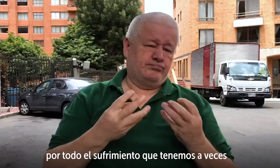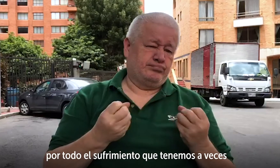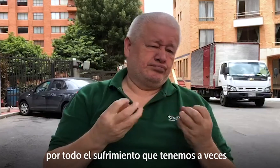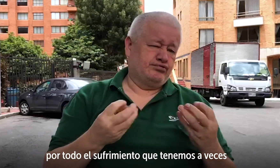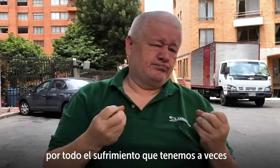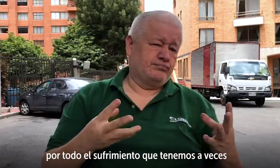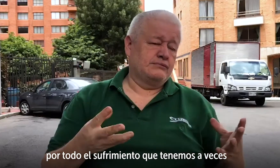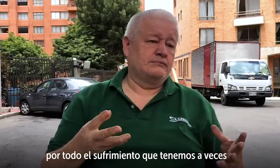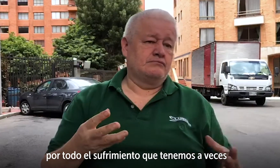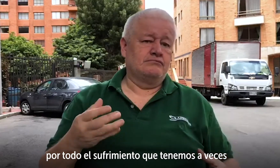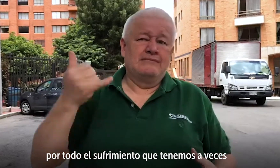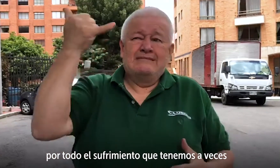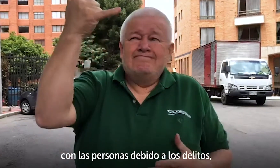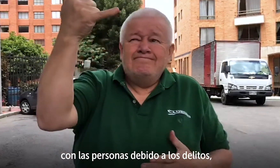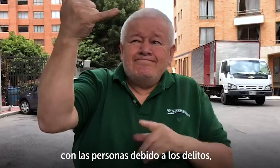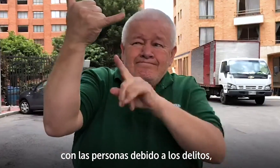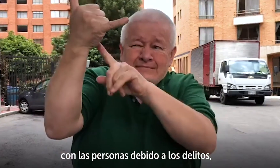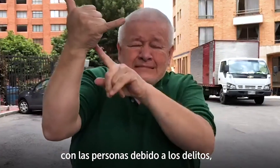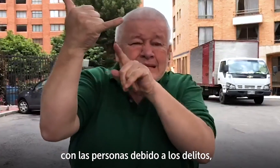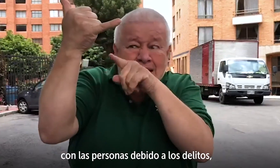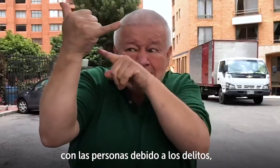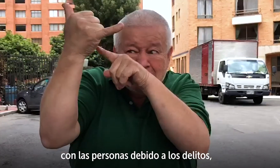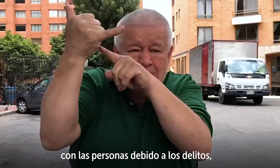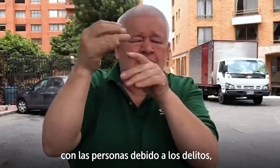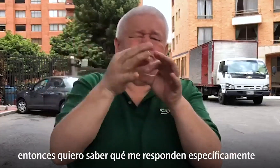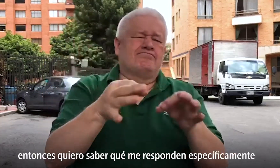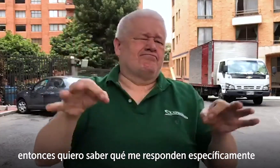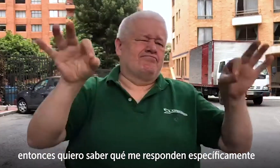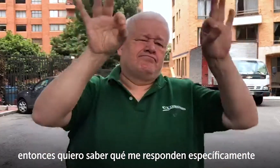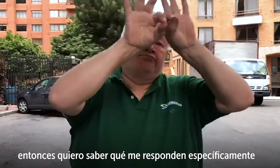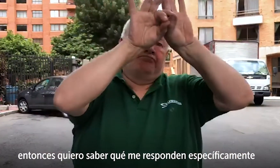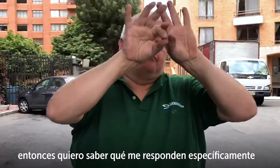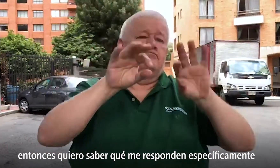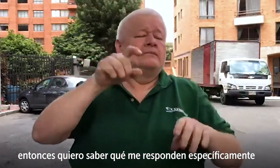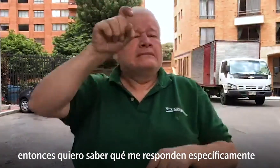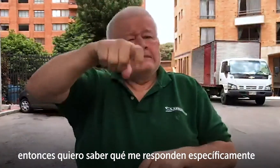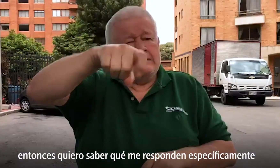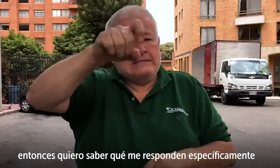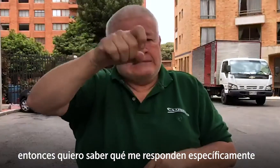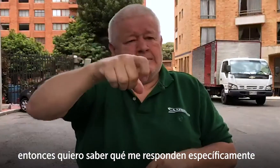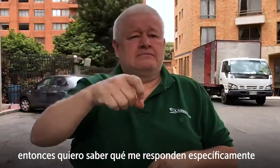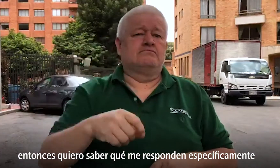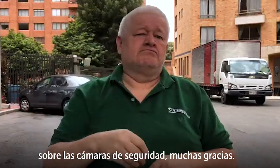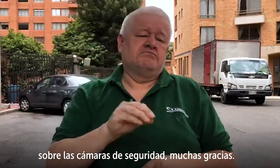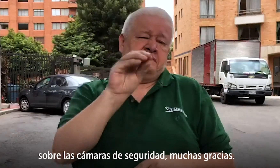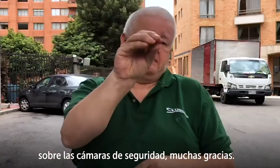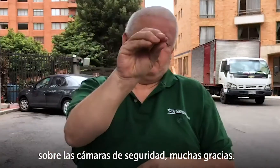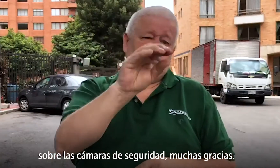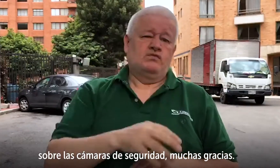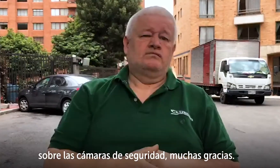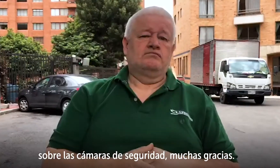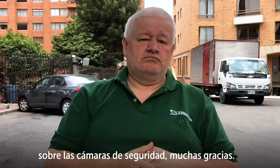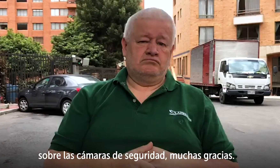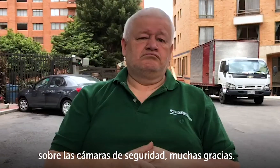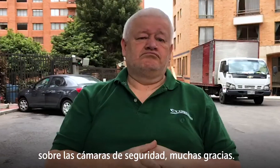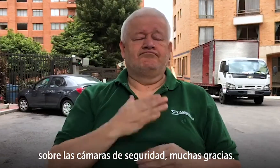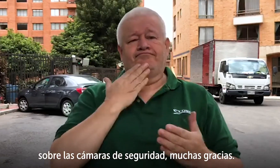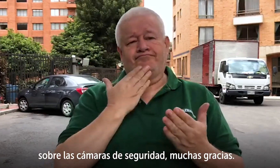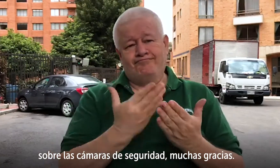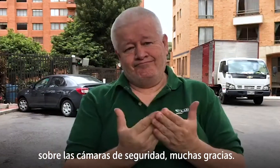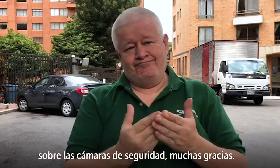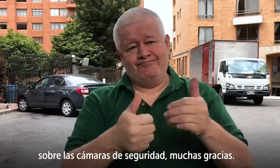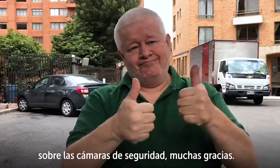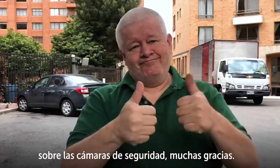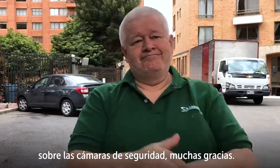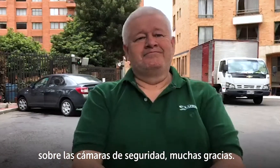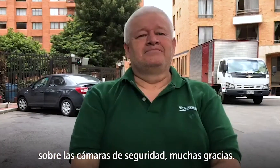todo el sufrimiento que tenemos a veces, con las personas debido a los delitos. Entonces quiero saber qué me responden específicamente sobre las cámaras